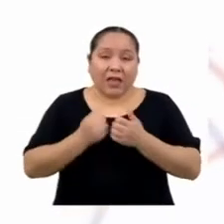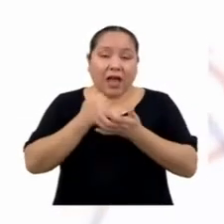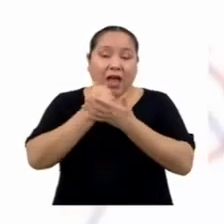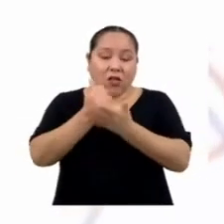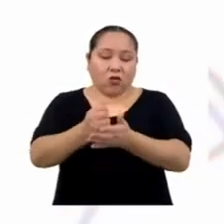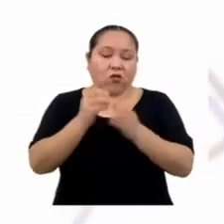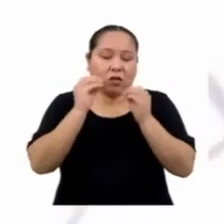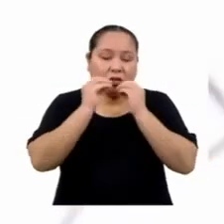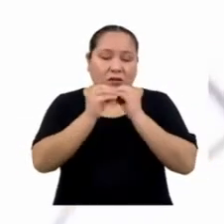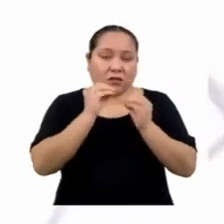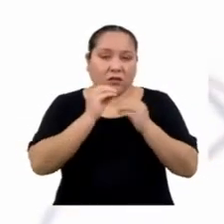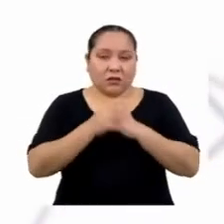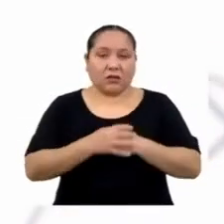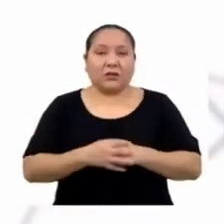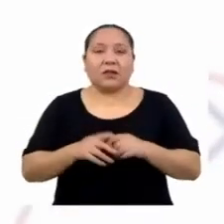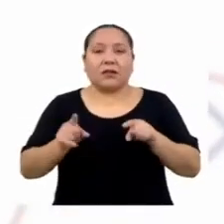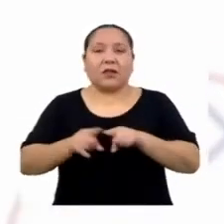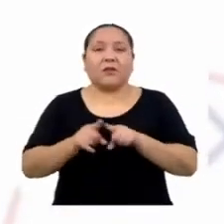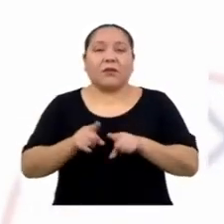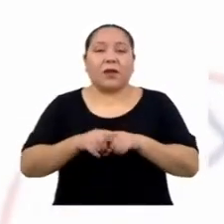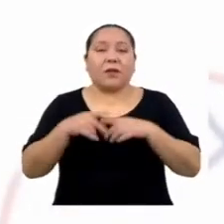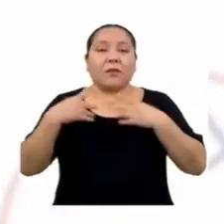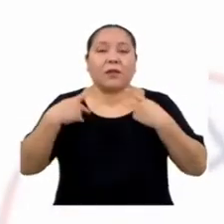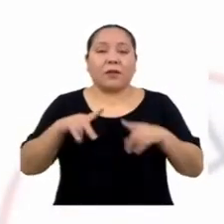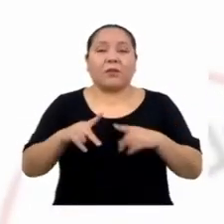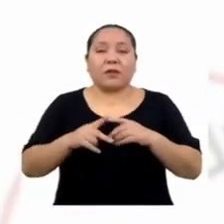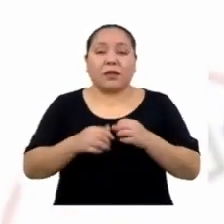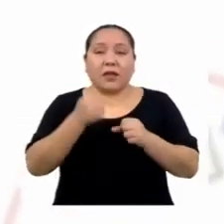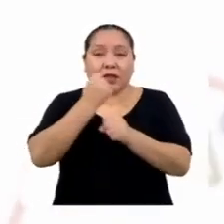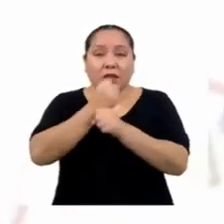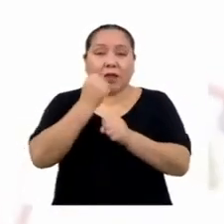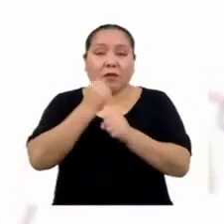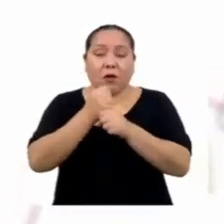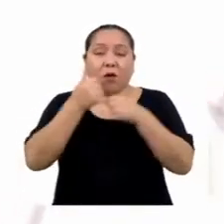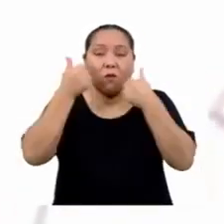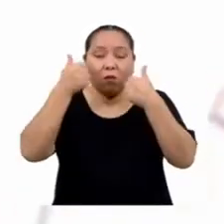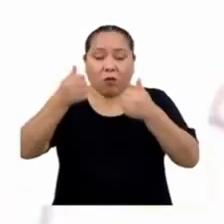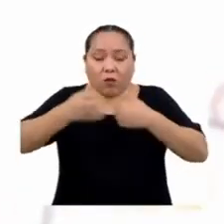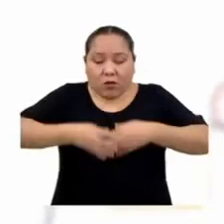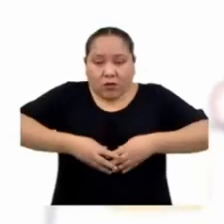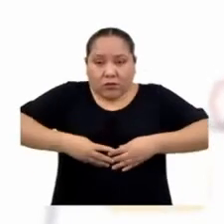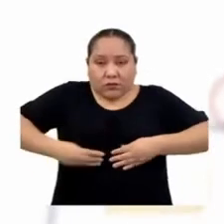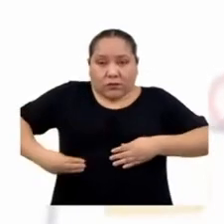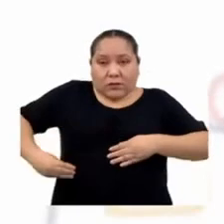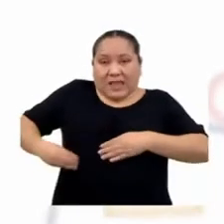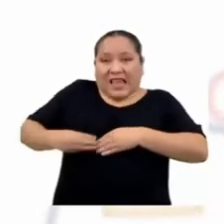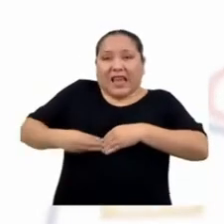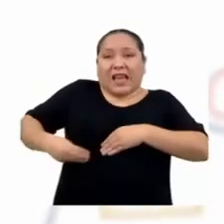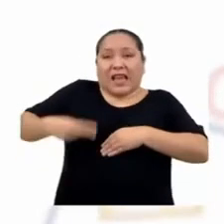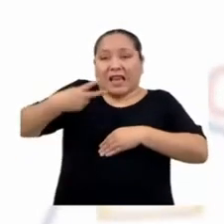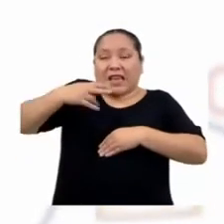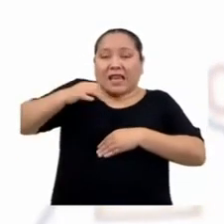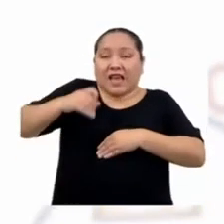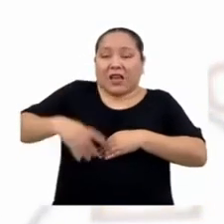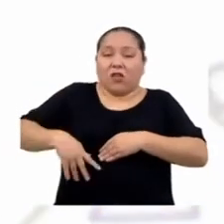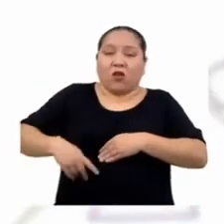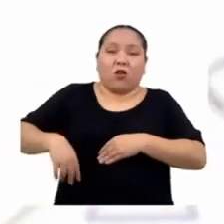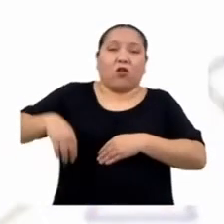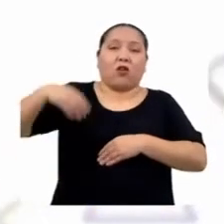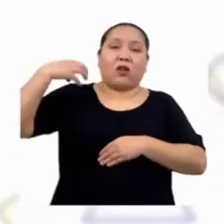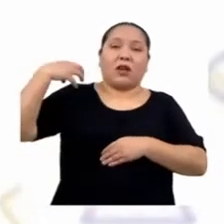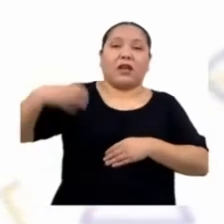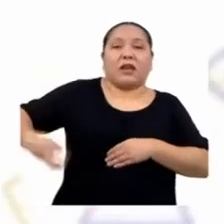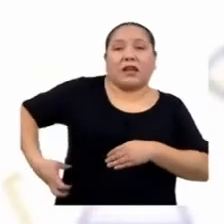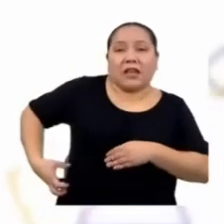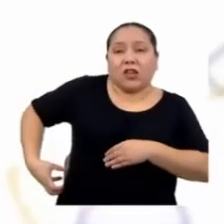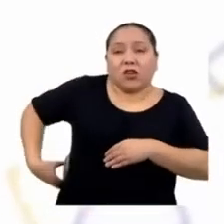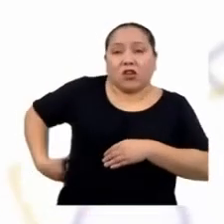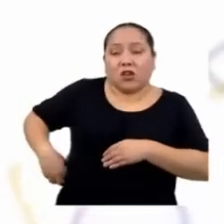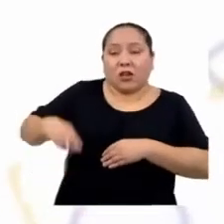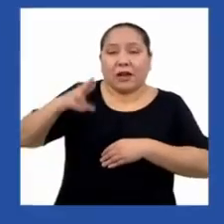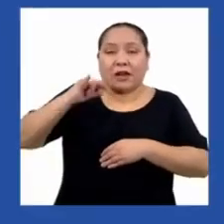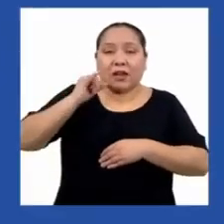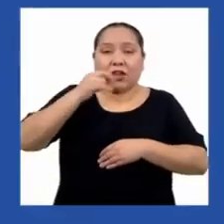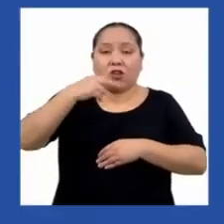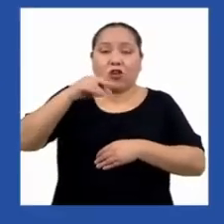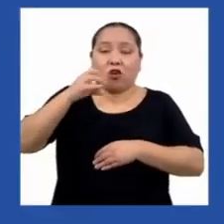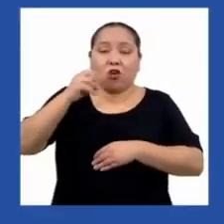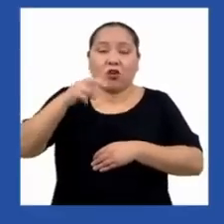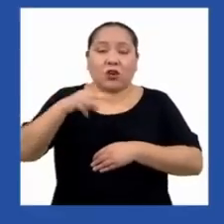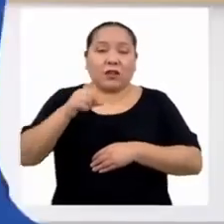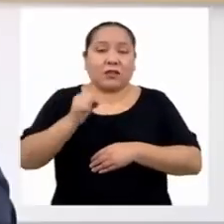Asimismo, permite un buen funcionamiento de órganos, tales como el hígado, riñones y de los sistemas digestivo e inmunológico.